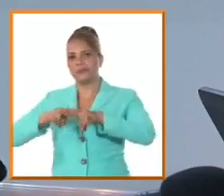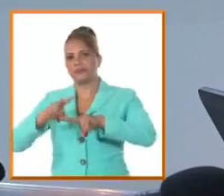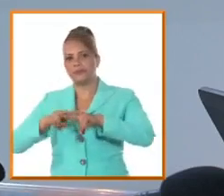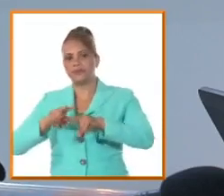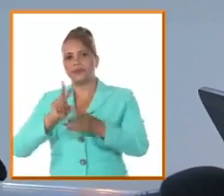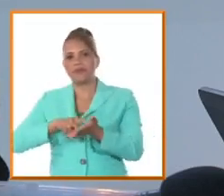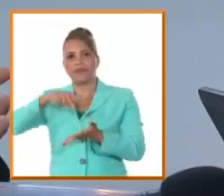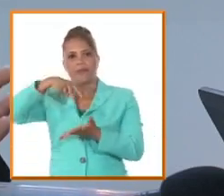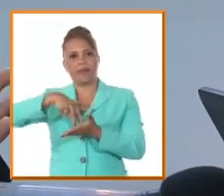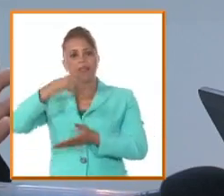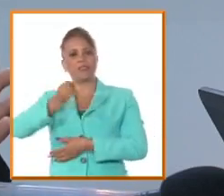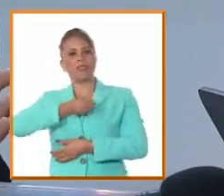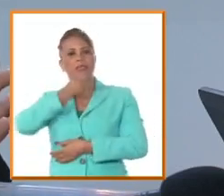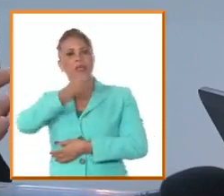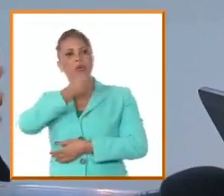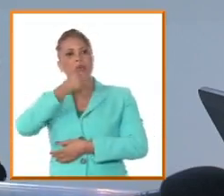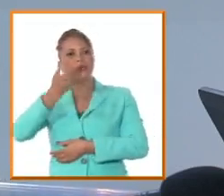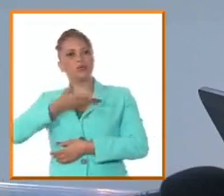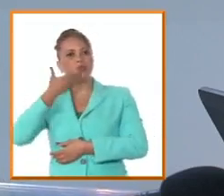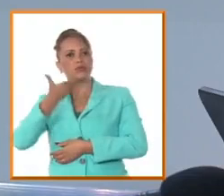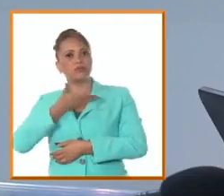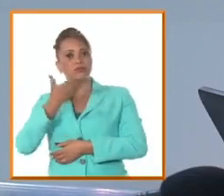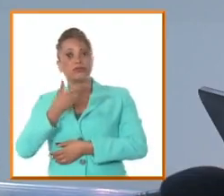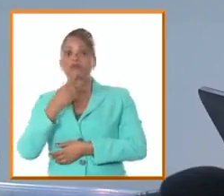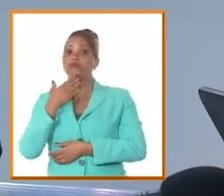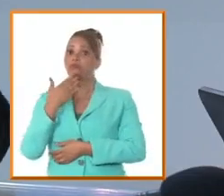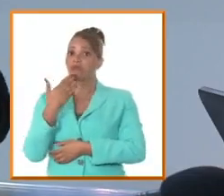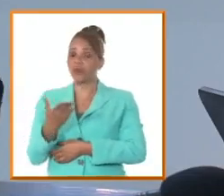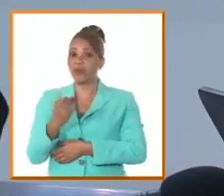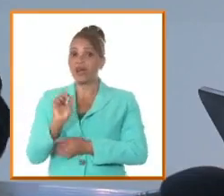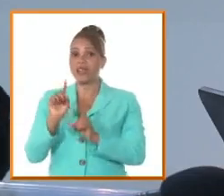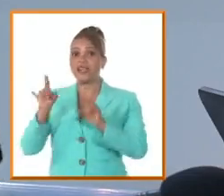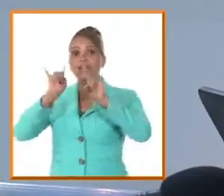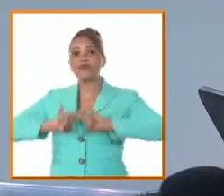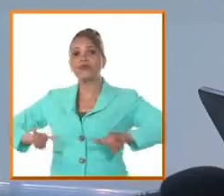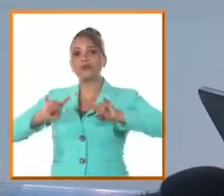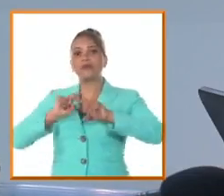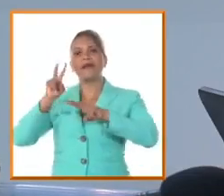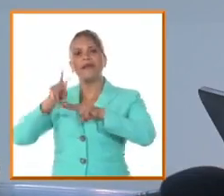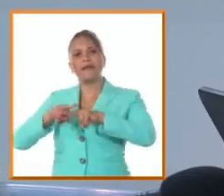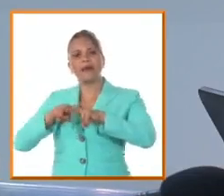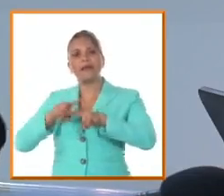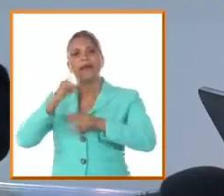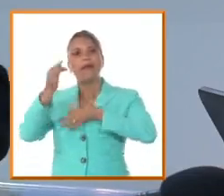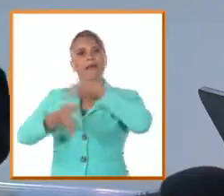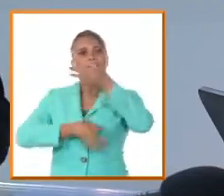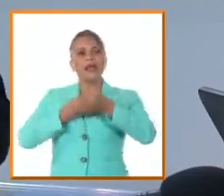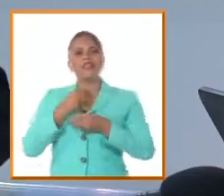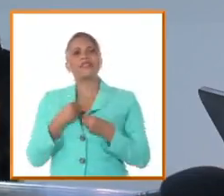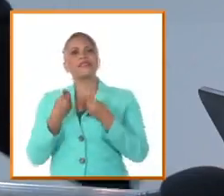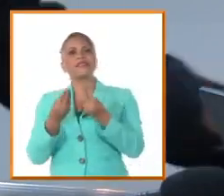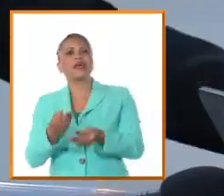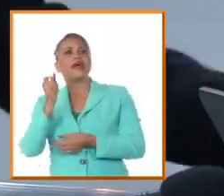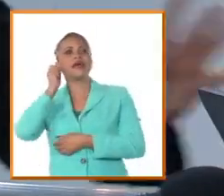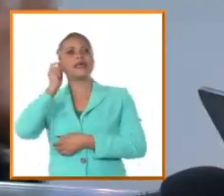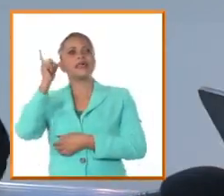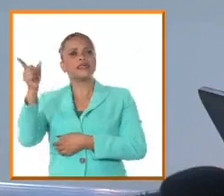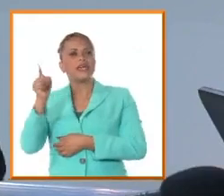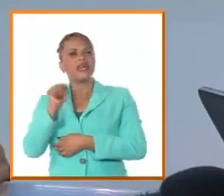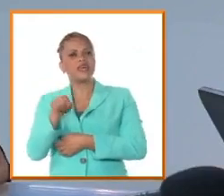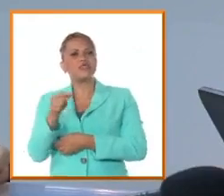discurso en la Universidad de La Habana es antológico es decir donde él ya da una serie de ideas que van